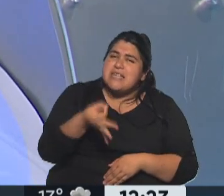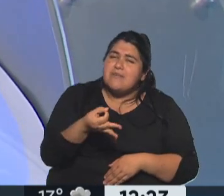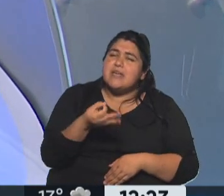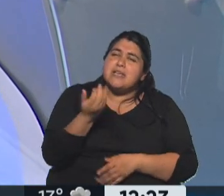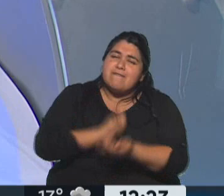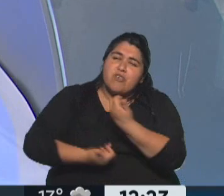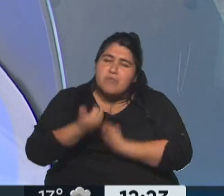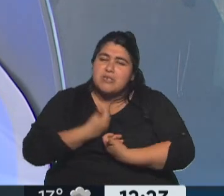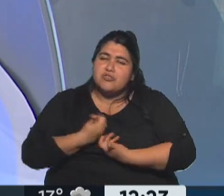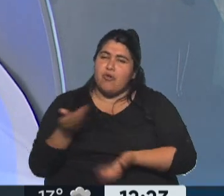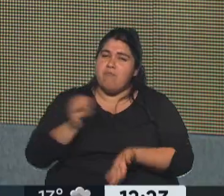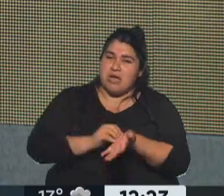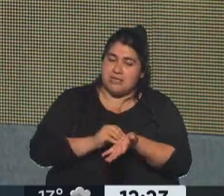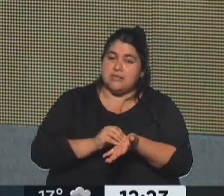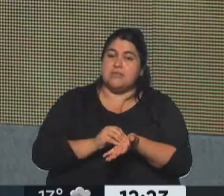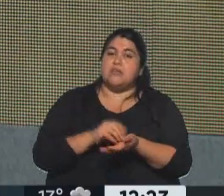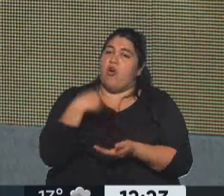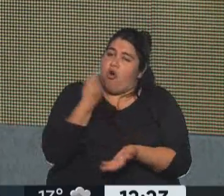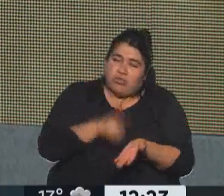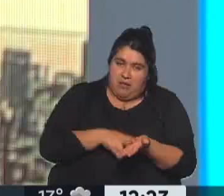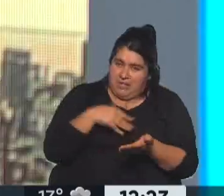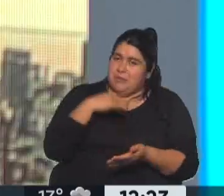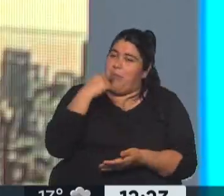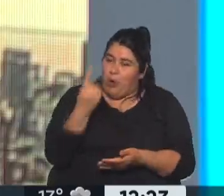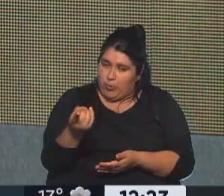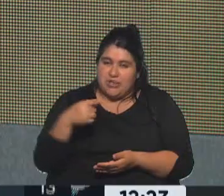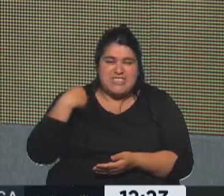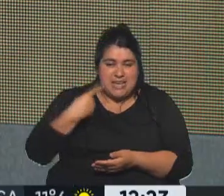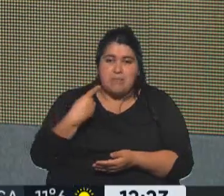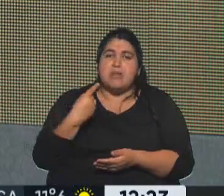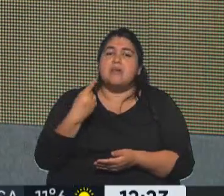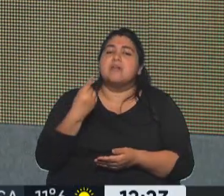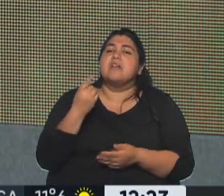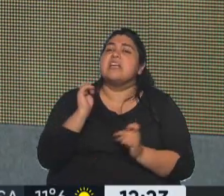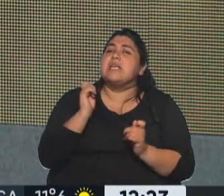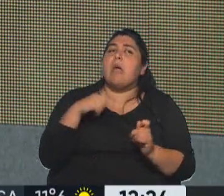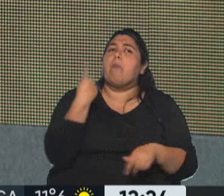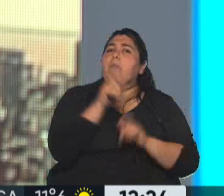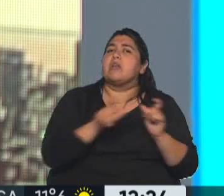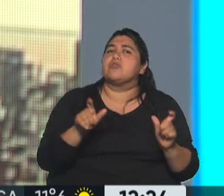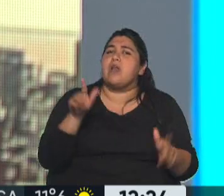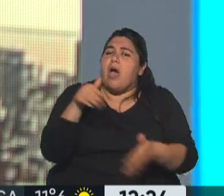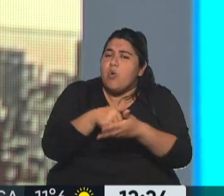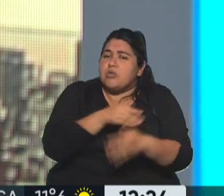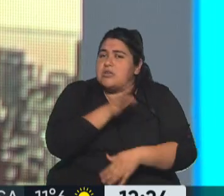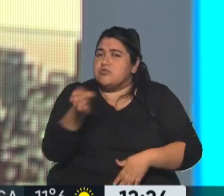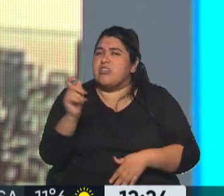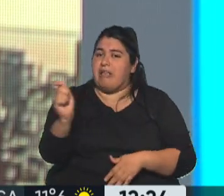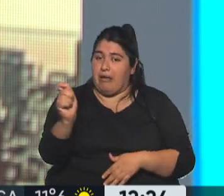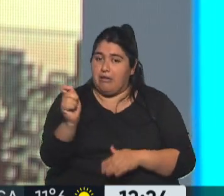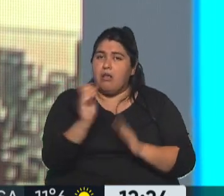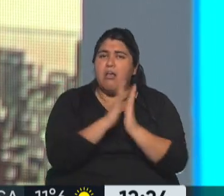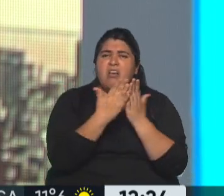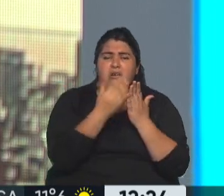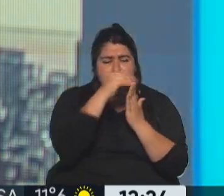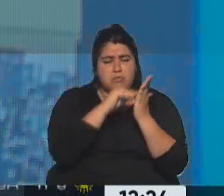más, la pregunta la reiteramos siempre. ¿Quiénes están en condiciones de votar y cuáles son los documentos que